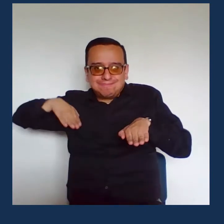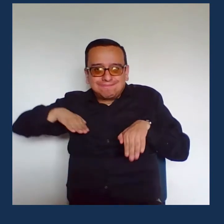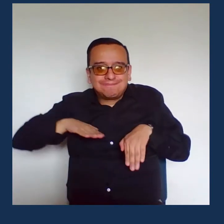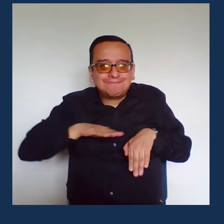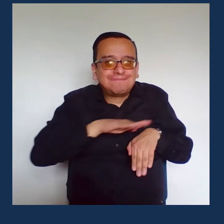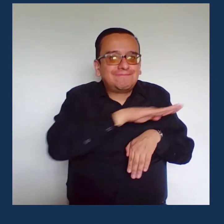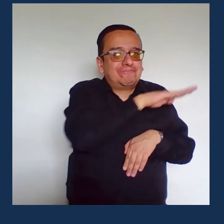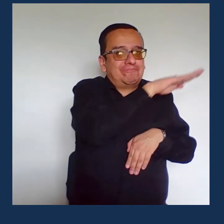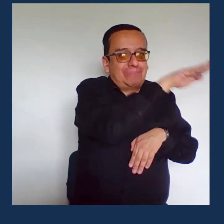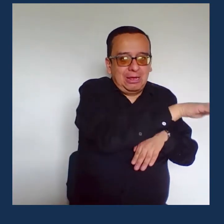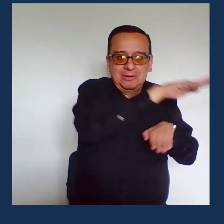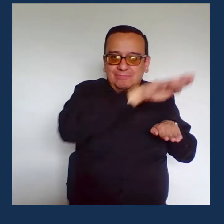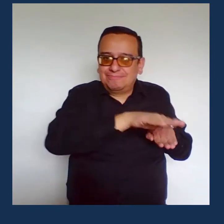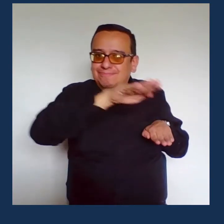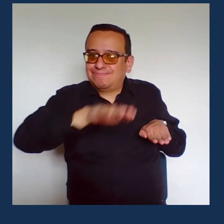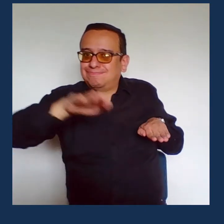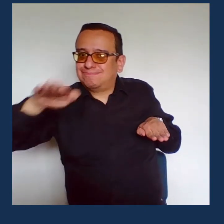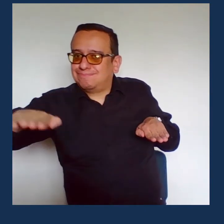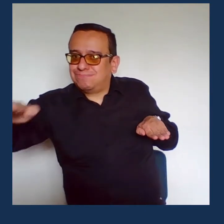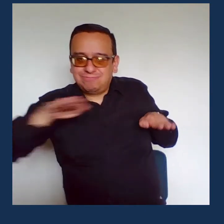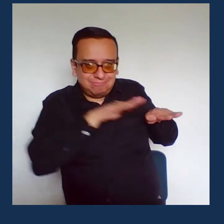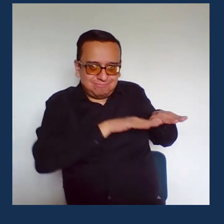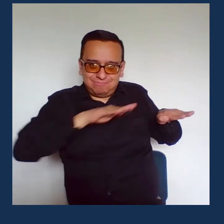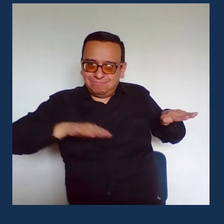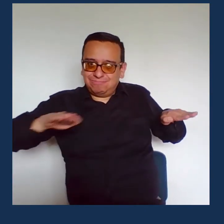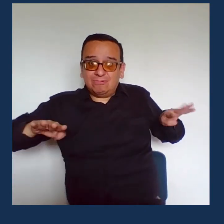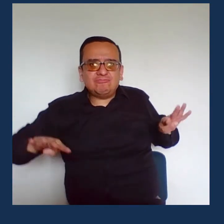Realizadas bajo la modalidad de autocines